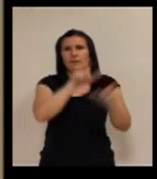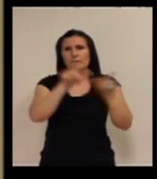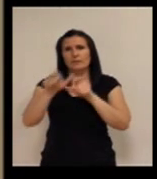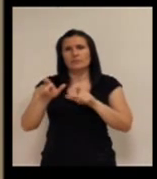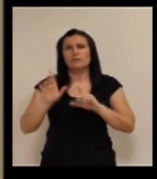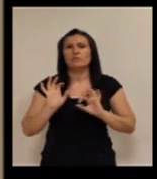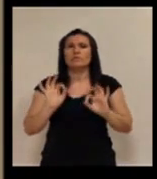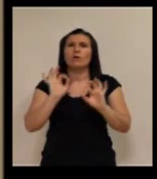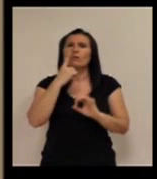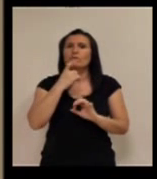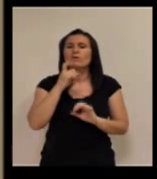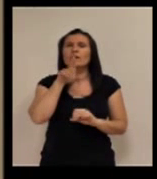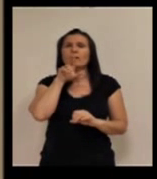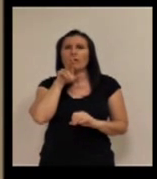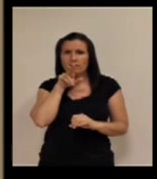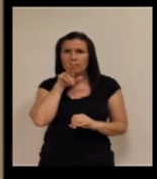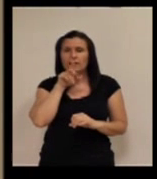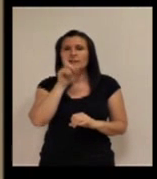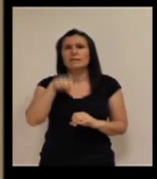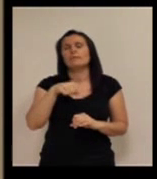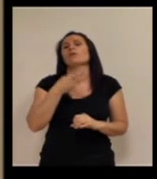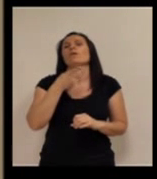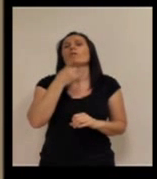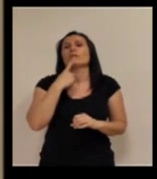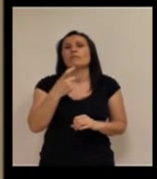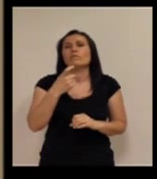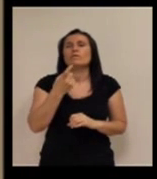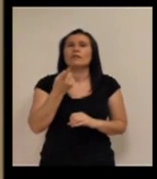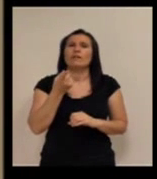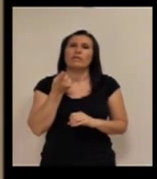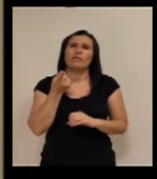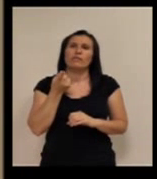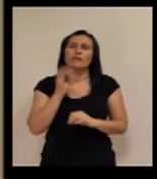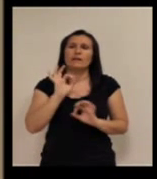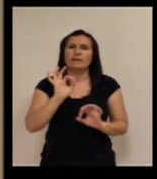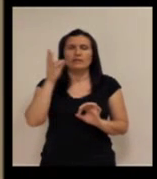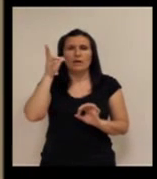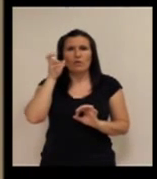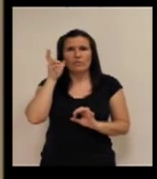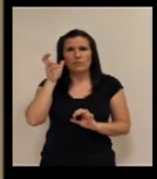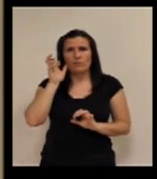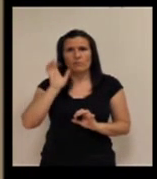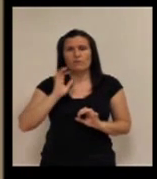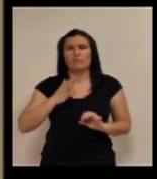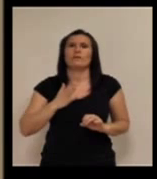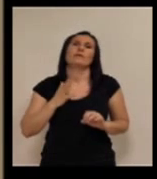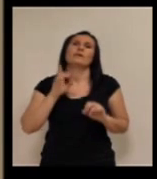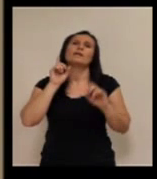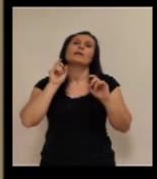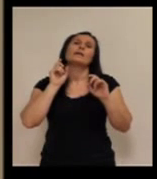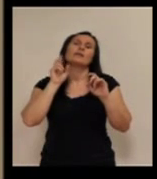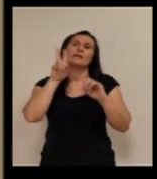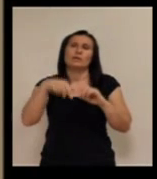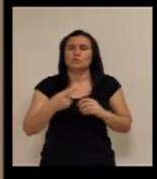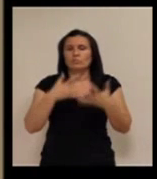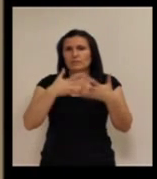con dificultad en el habla y con dificultad en la audición, ¿vale? Que es el dispositivo